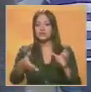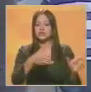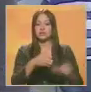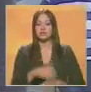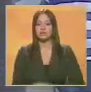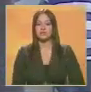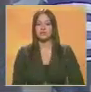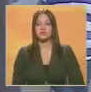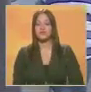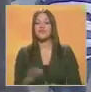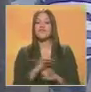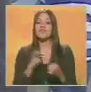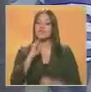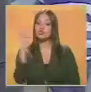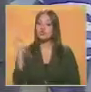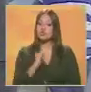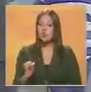manejando desde el estado Zulia a esta hora de la tarde.